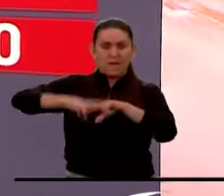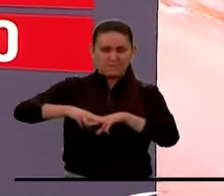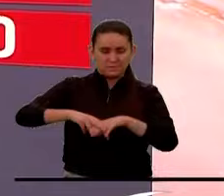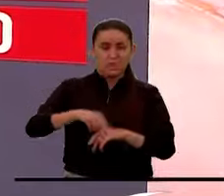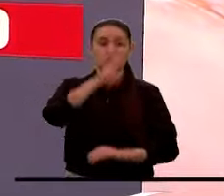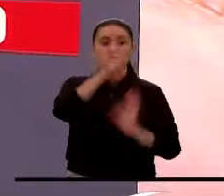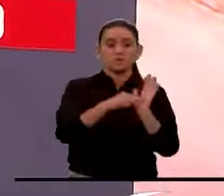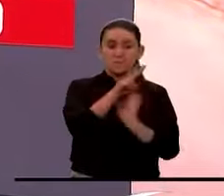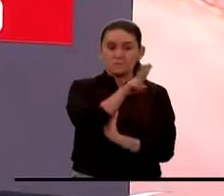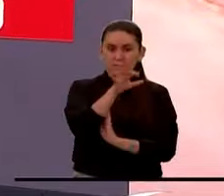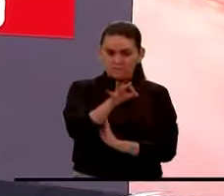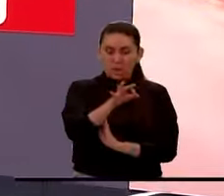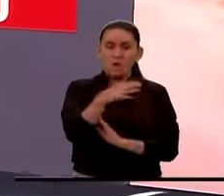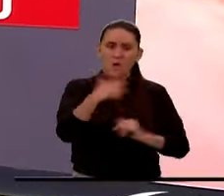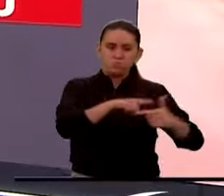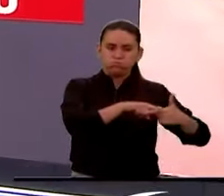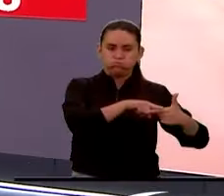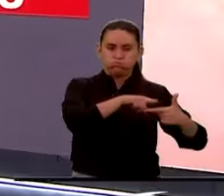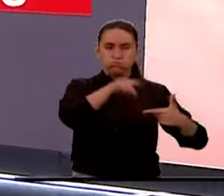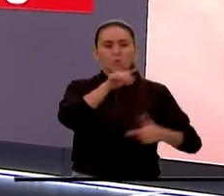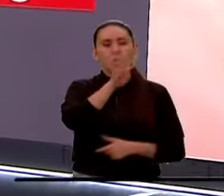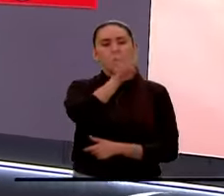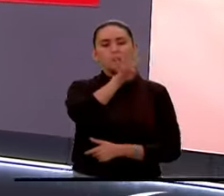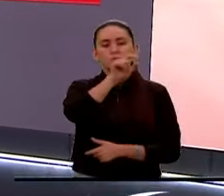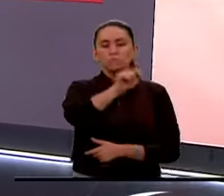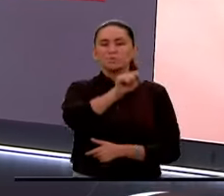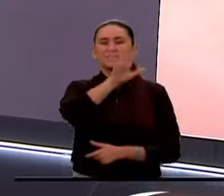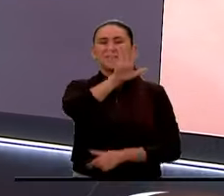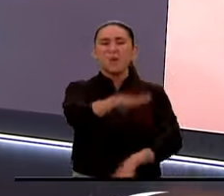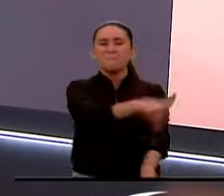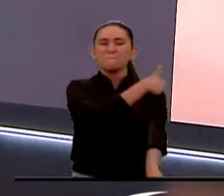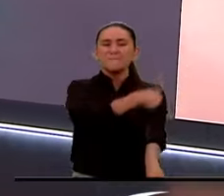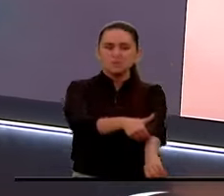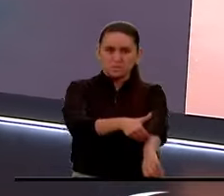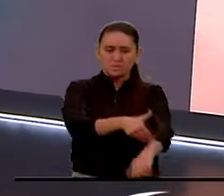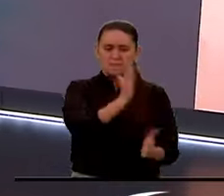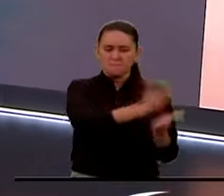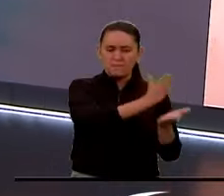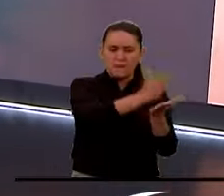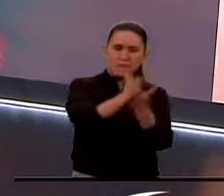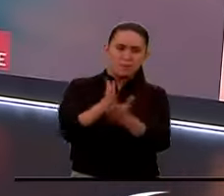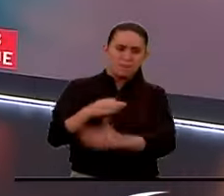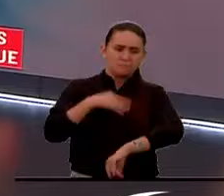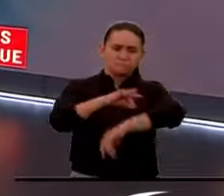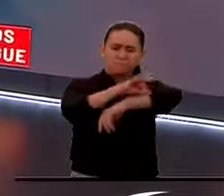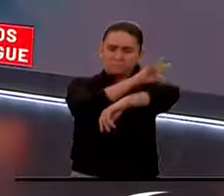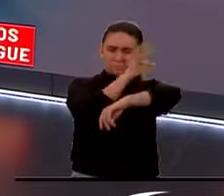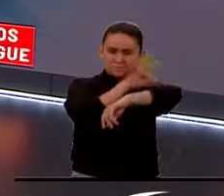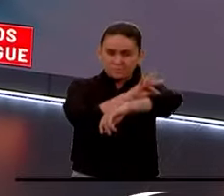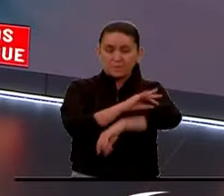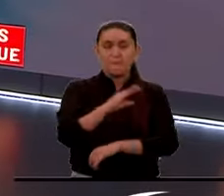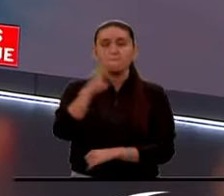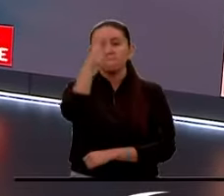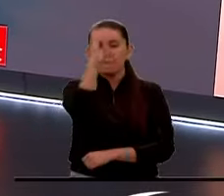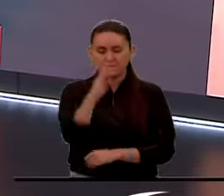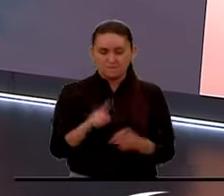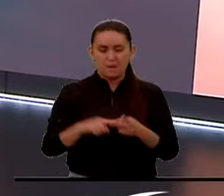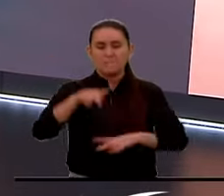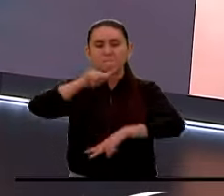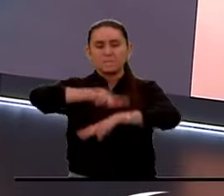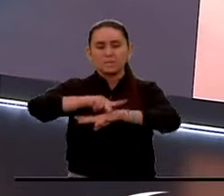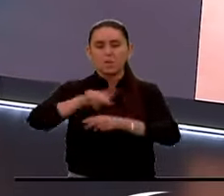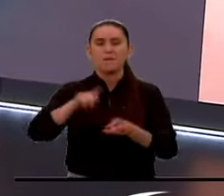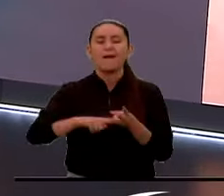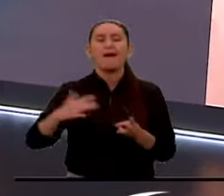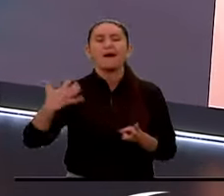fue récord en total con 4.5 millones de casos notificados. Brasil, Paraguay y